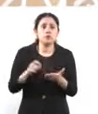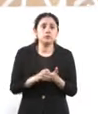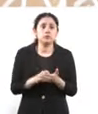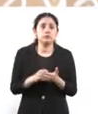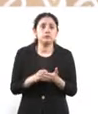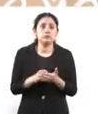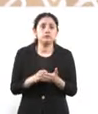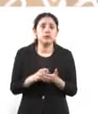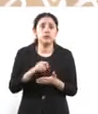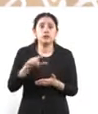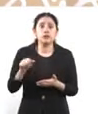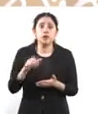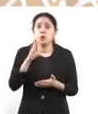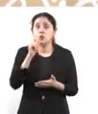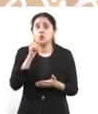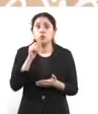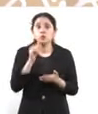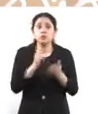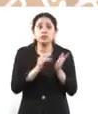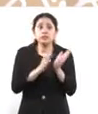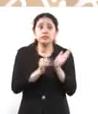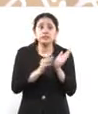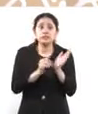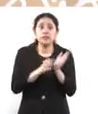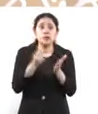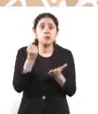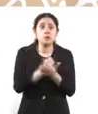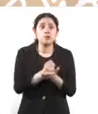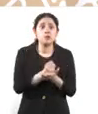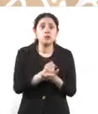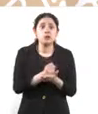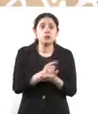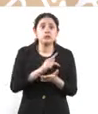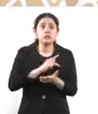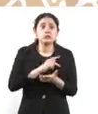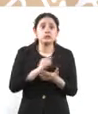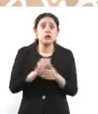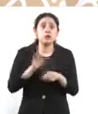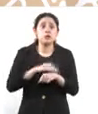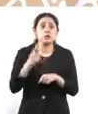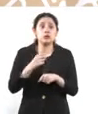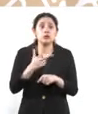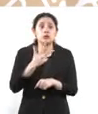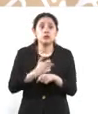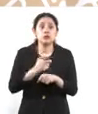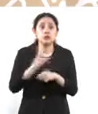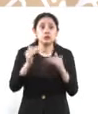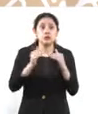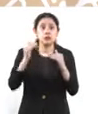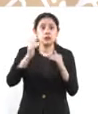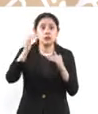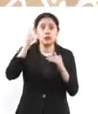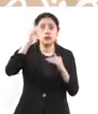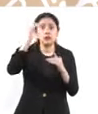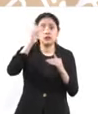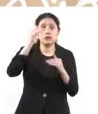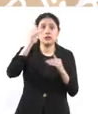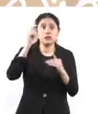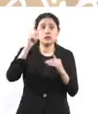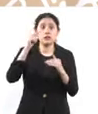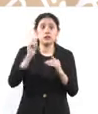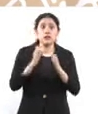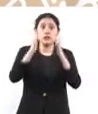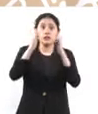puede escriturar porque vive en el octavo piso y el edificio solamente tiene registrado